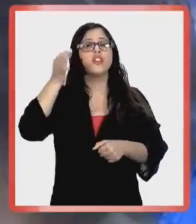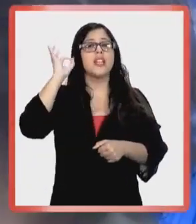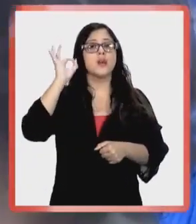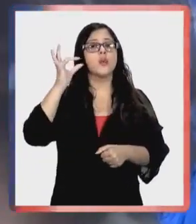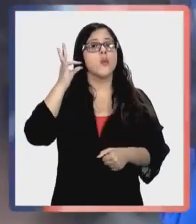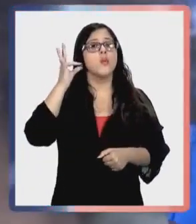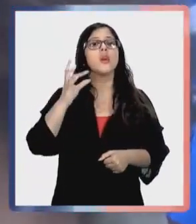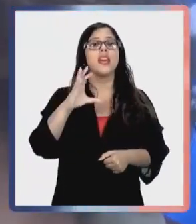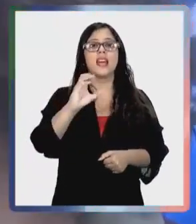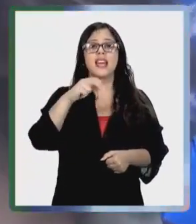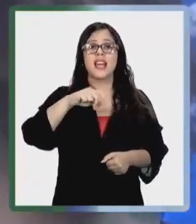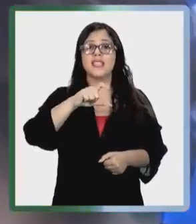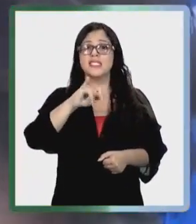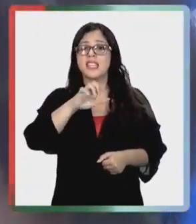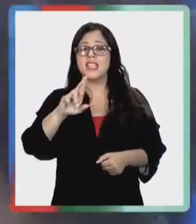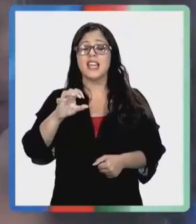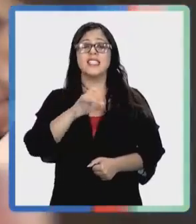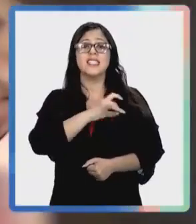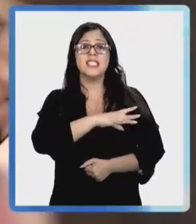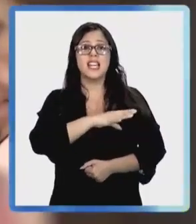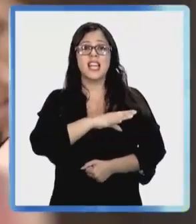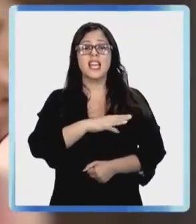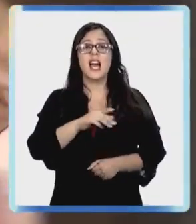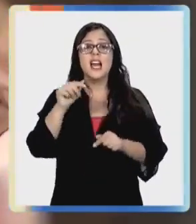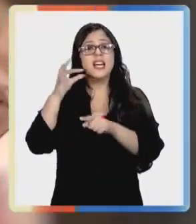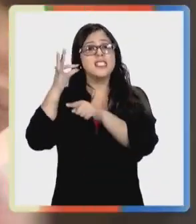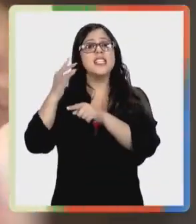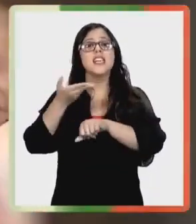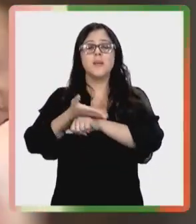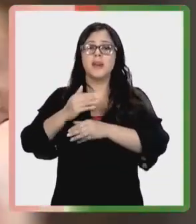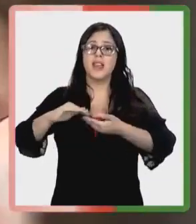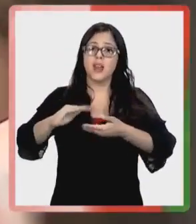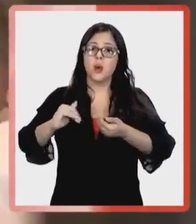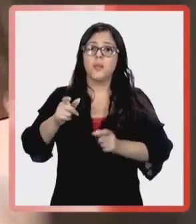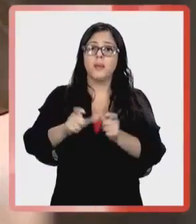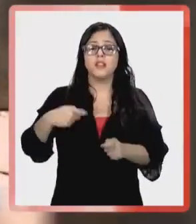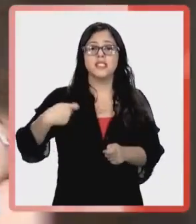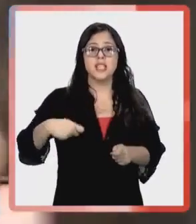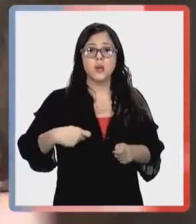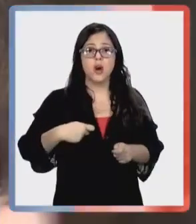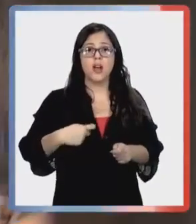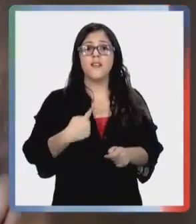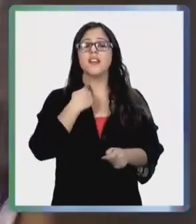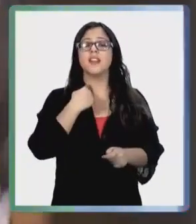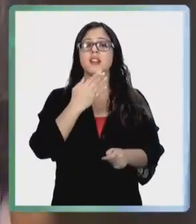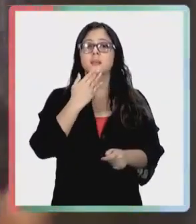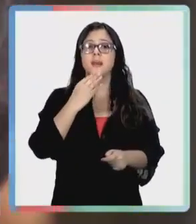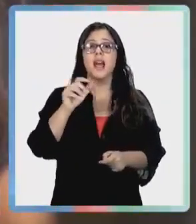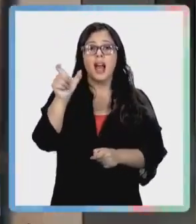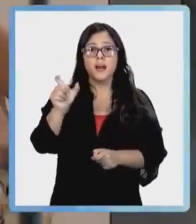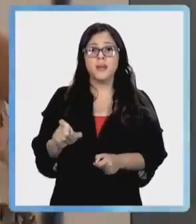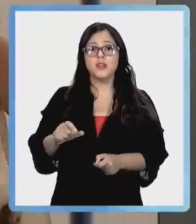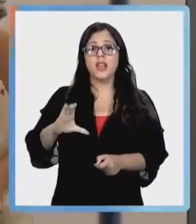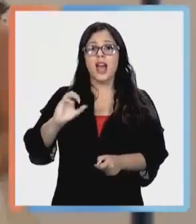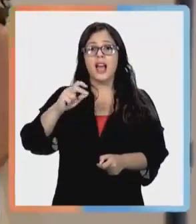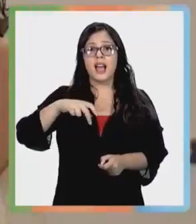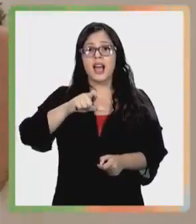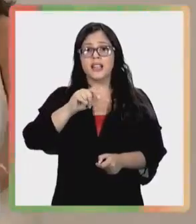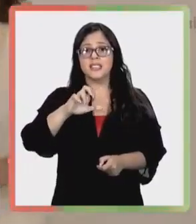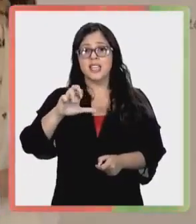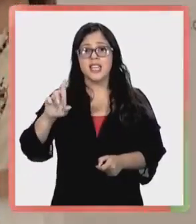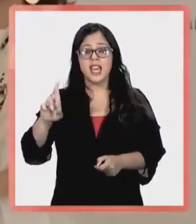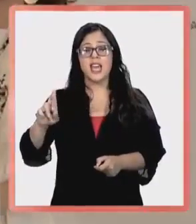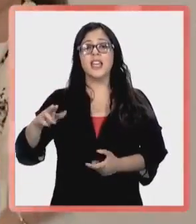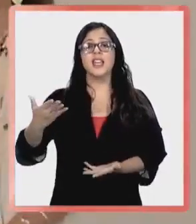de la reunión de la canciller chilena y sus asesores y la ministra Urrejola tuvo que ofrecer disculpas a los senadores aludidos y también al